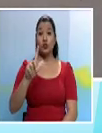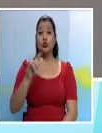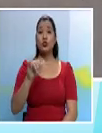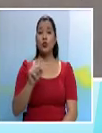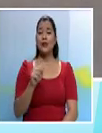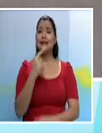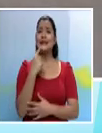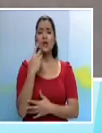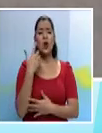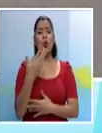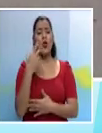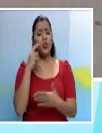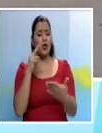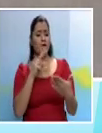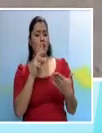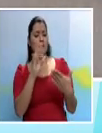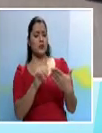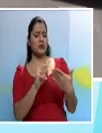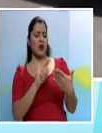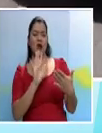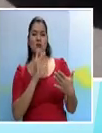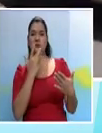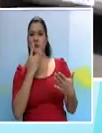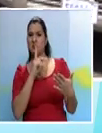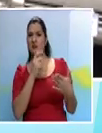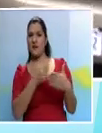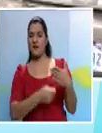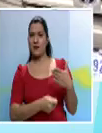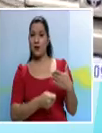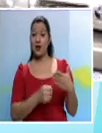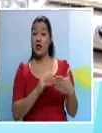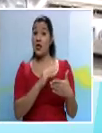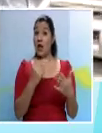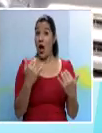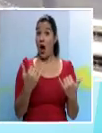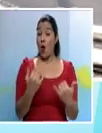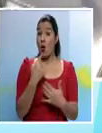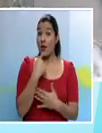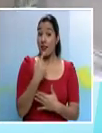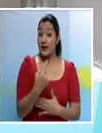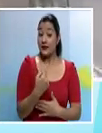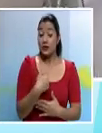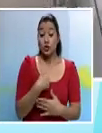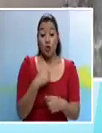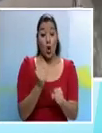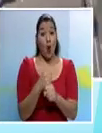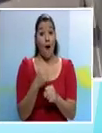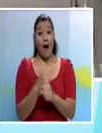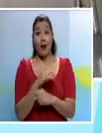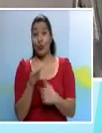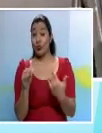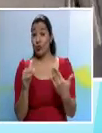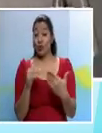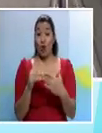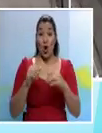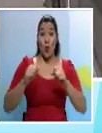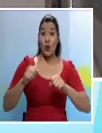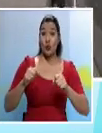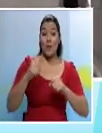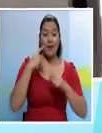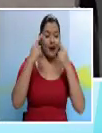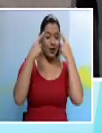el planteamiento de este proyecto, prefirió no firmarlo y ahora advierte que hará lo propio para que no se llegue a esa